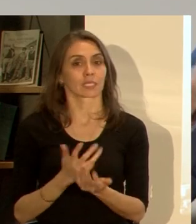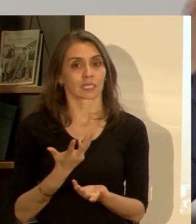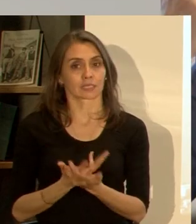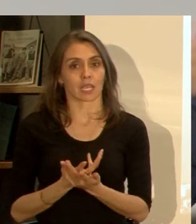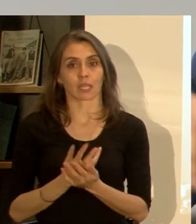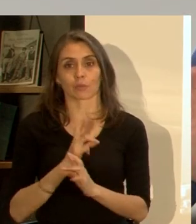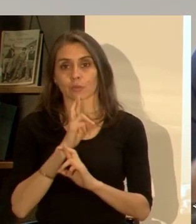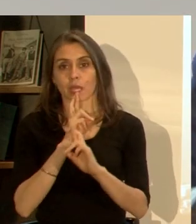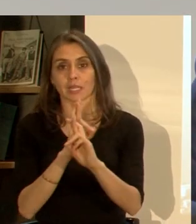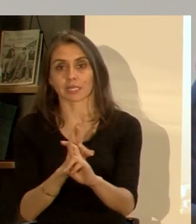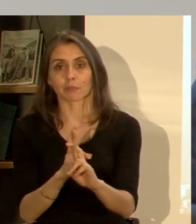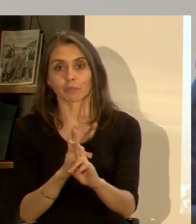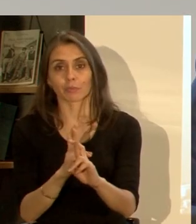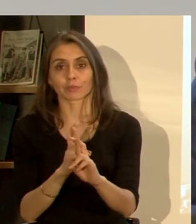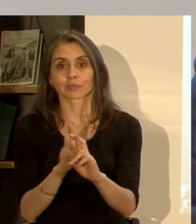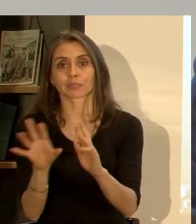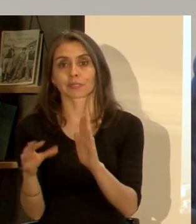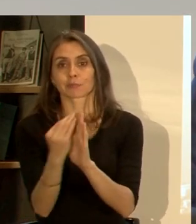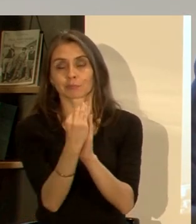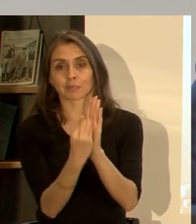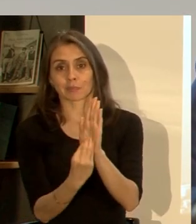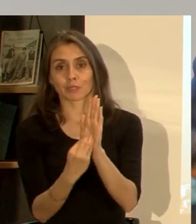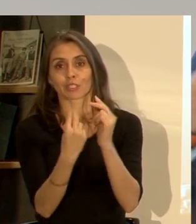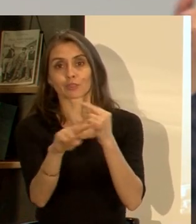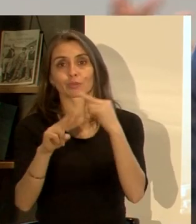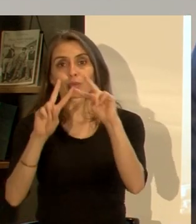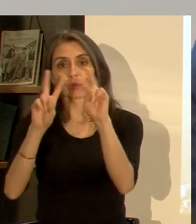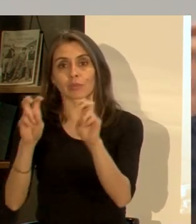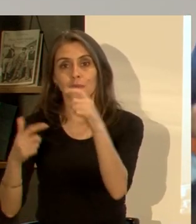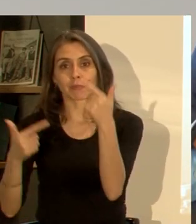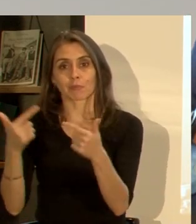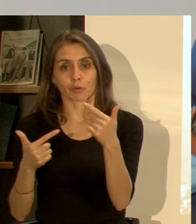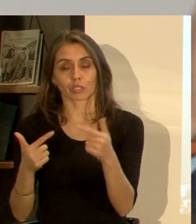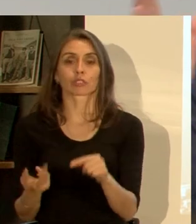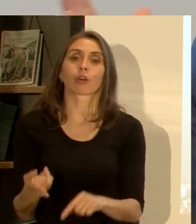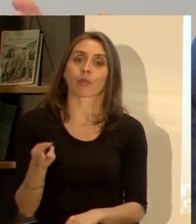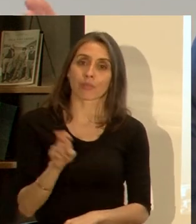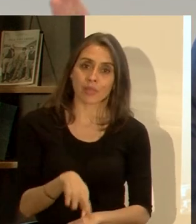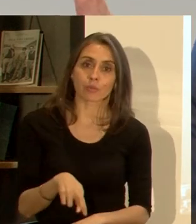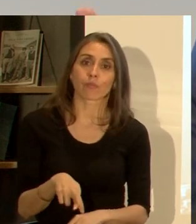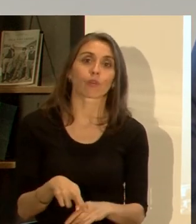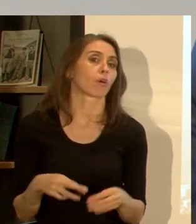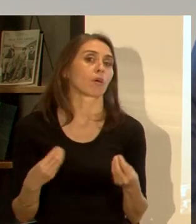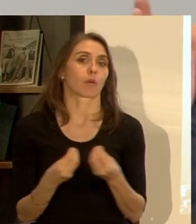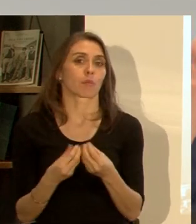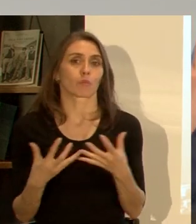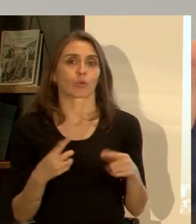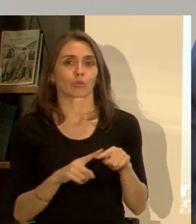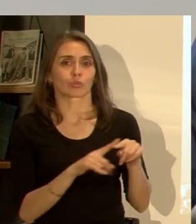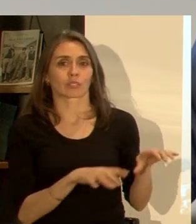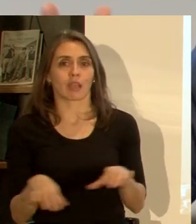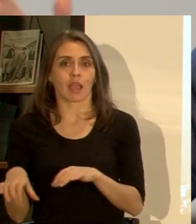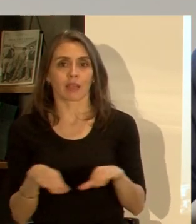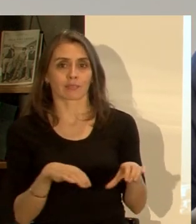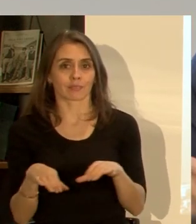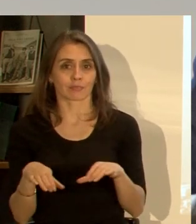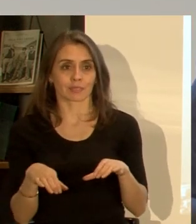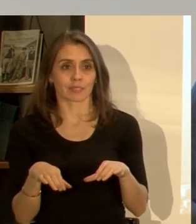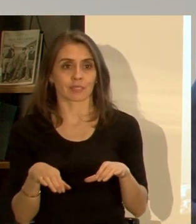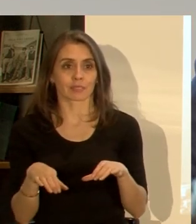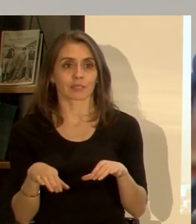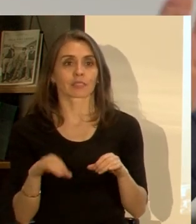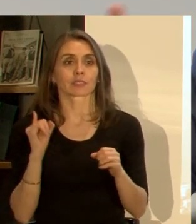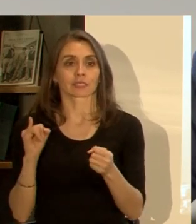reacción para incorporarlo en sus temas de nuevo hay una gran cantidad de actividades que finalmente tienen